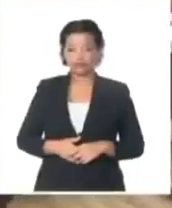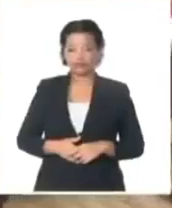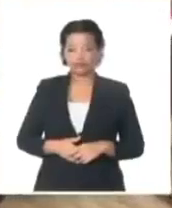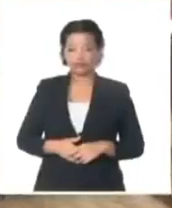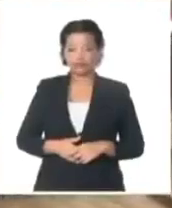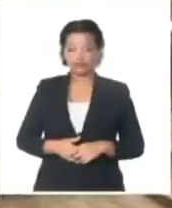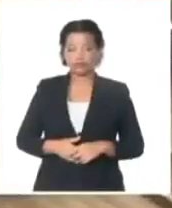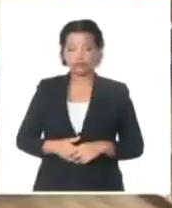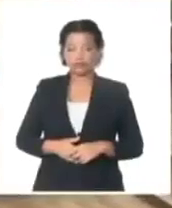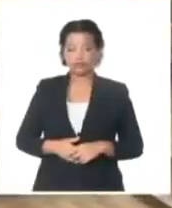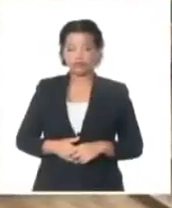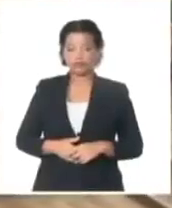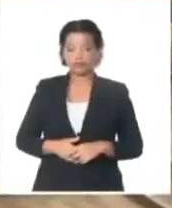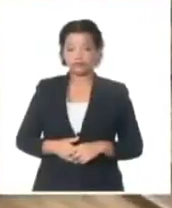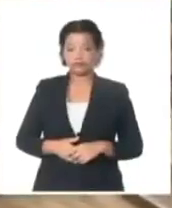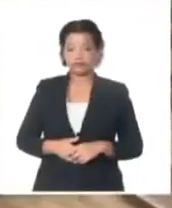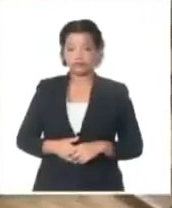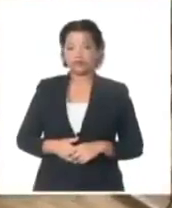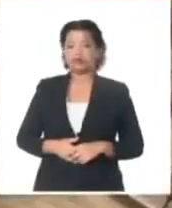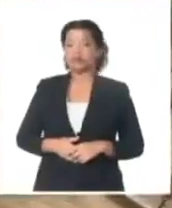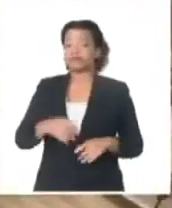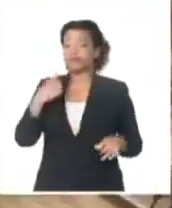compañera Inés María Charmanguau.